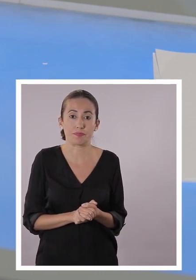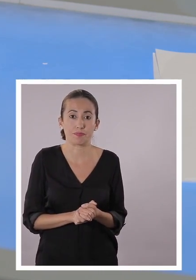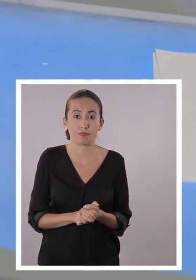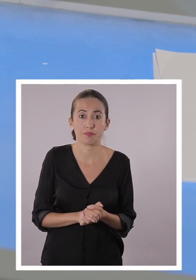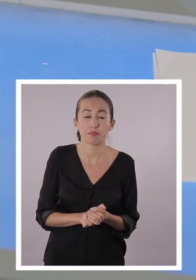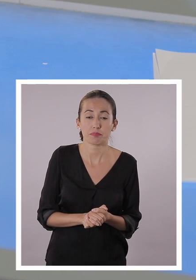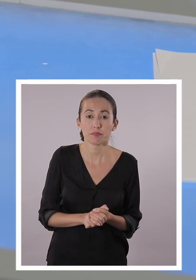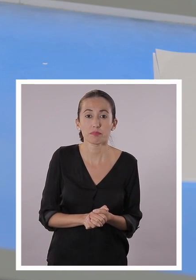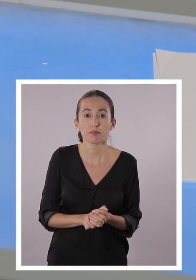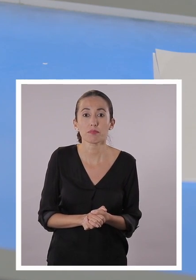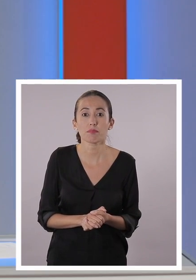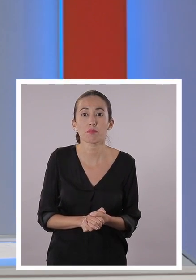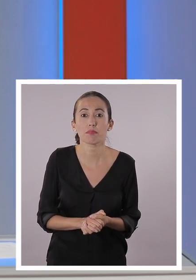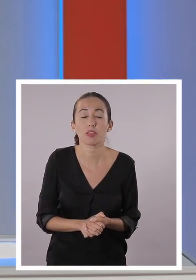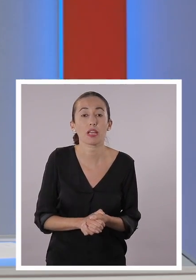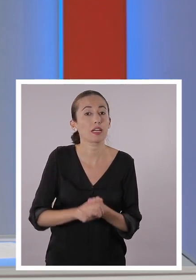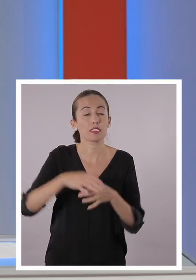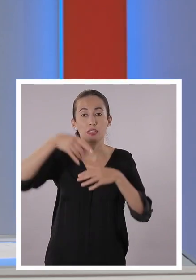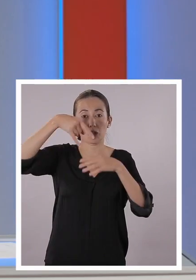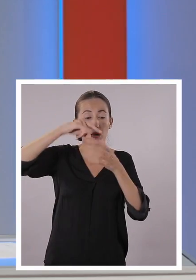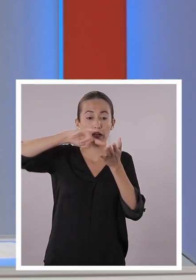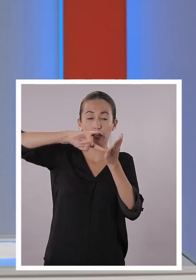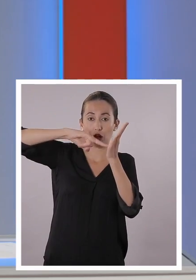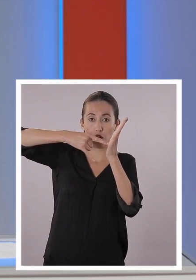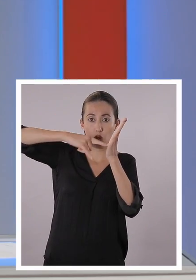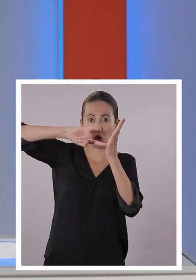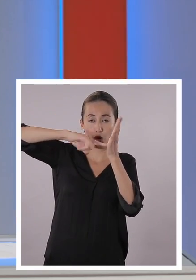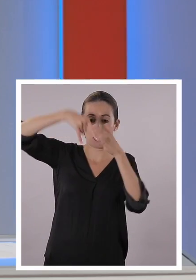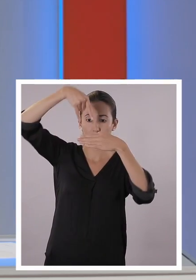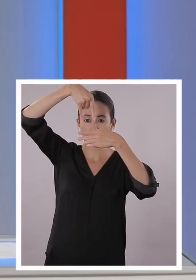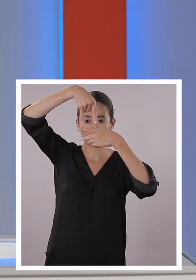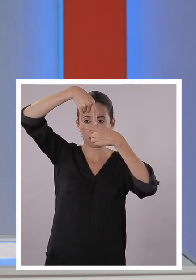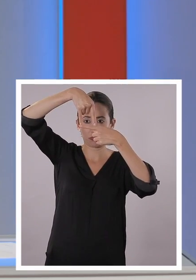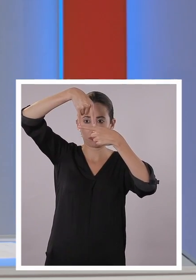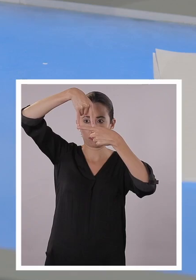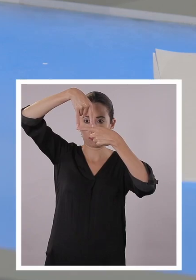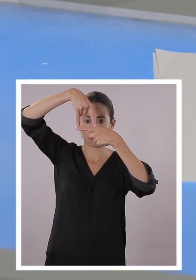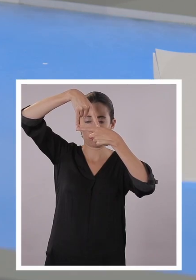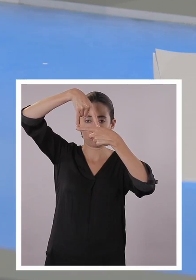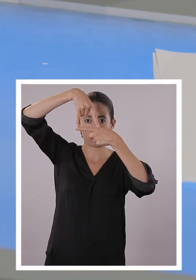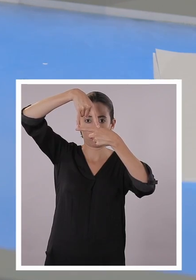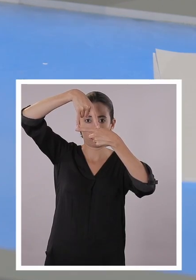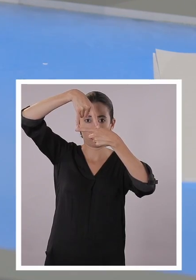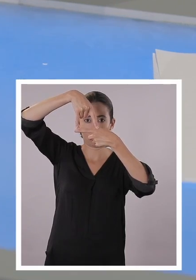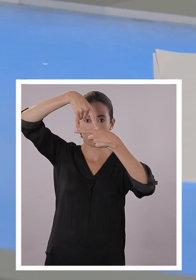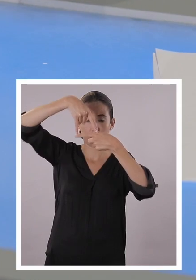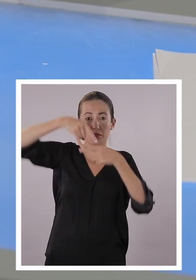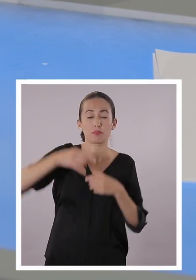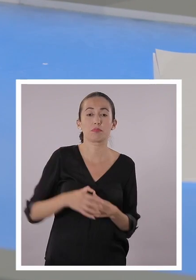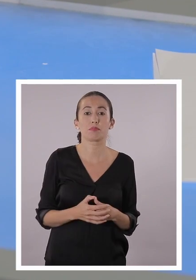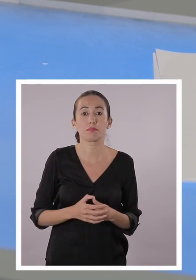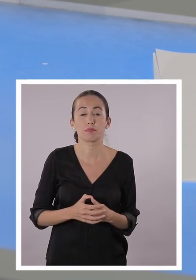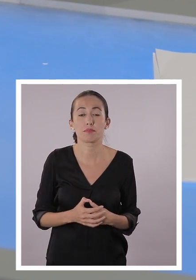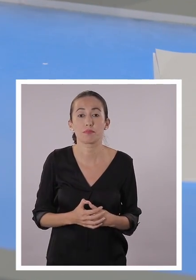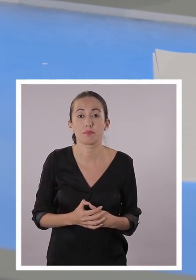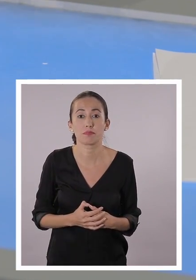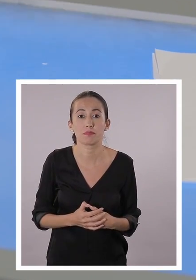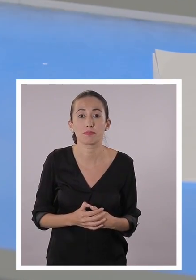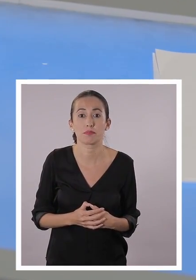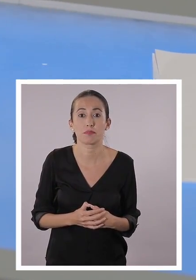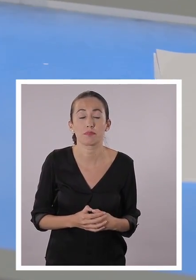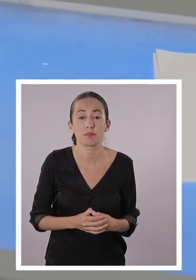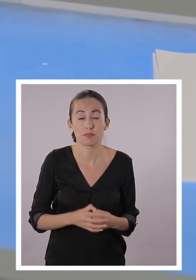Y su hipotenusa va a medir. Hagámoslo bien. Hagámoslo en una exposición de, ¿cuánto lo hacemos? De 13 centímetros directamente.